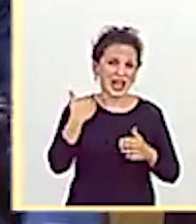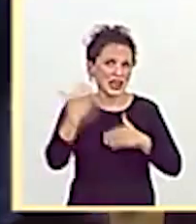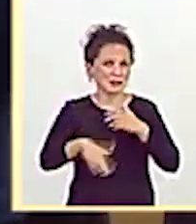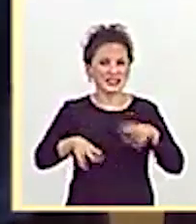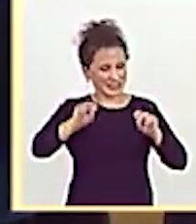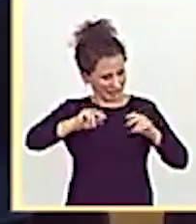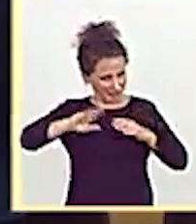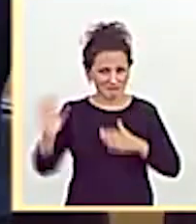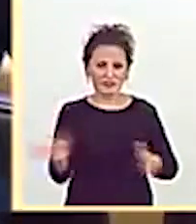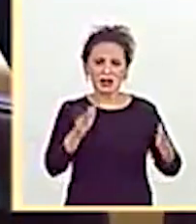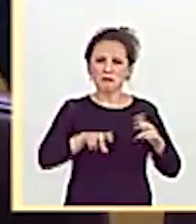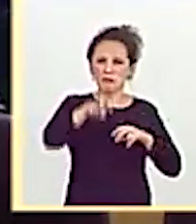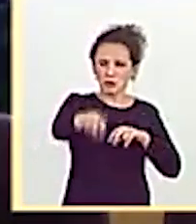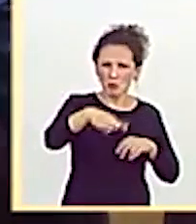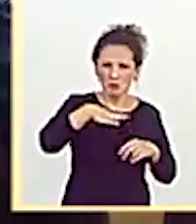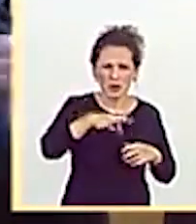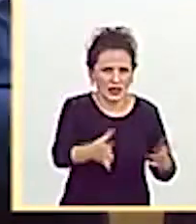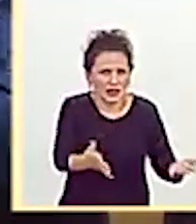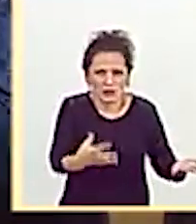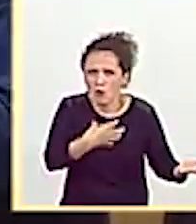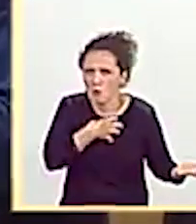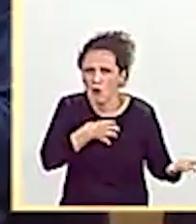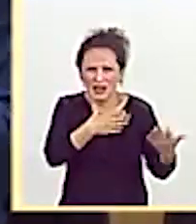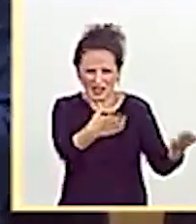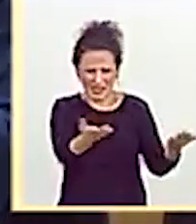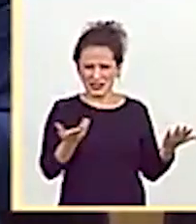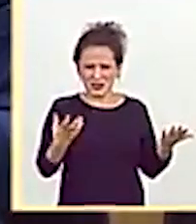educativa. ¿Con qué criterio voy a exigir yo a un alumno?